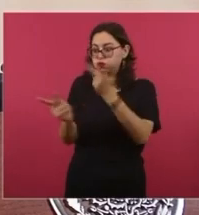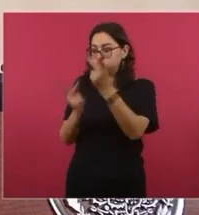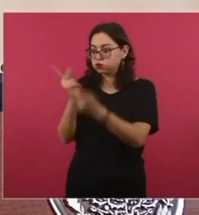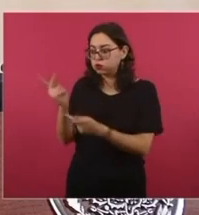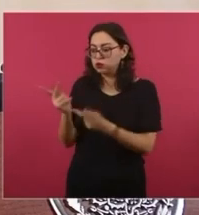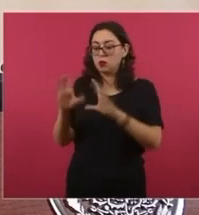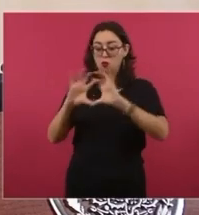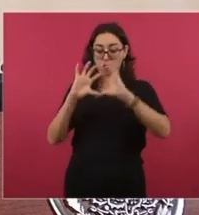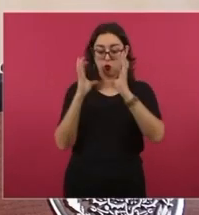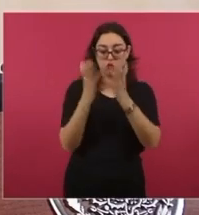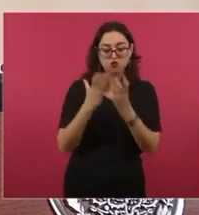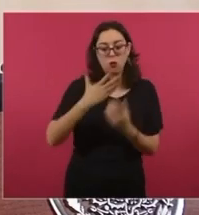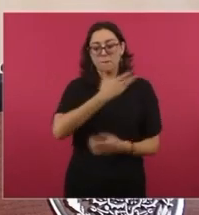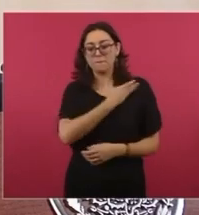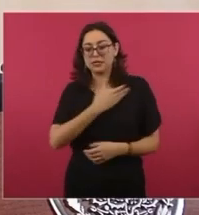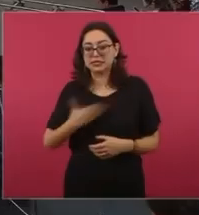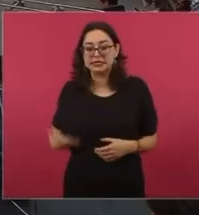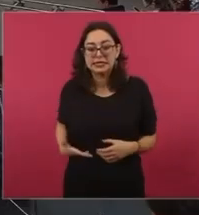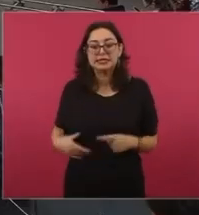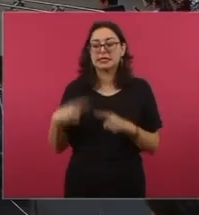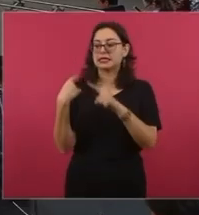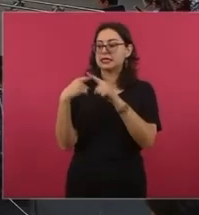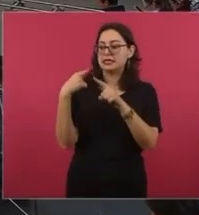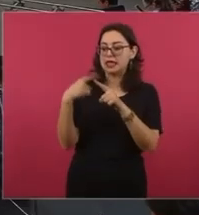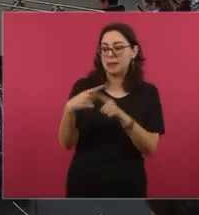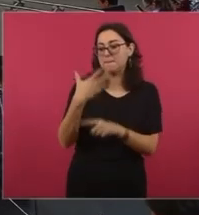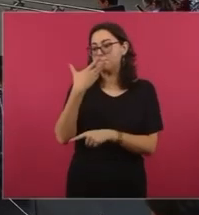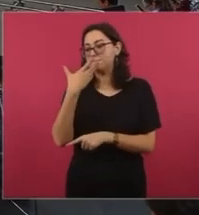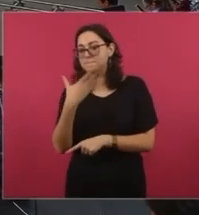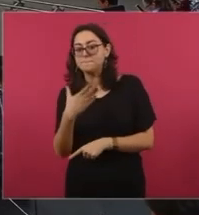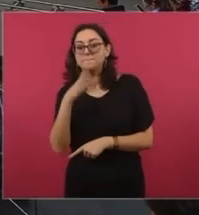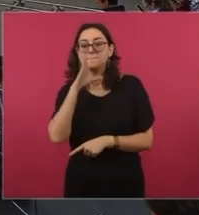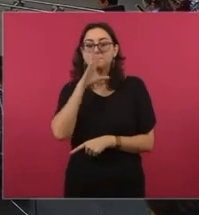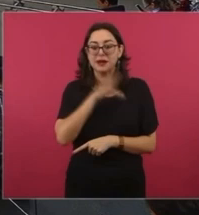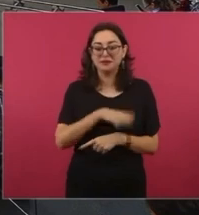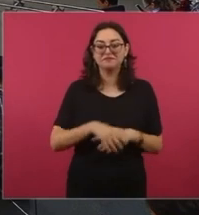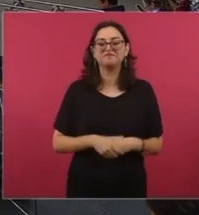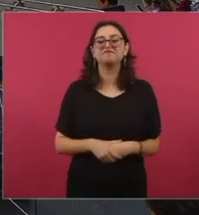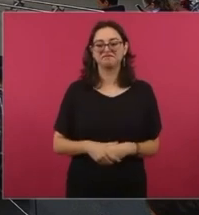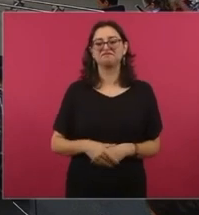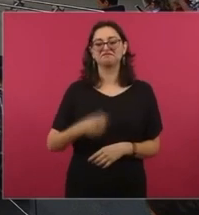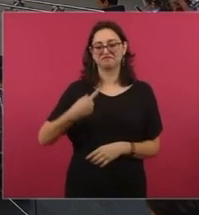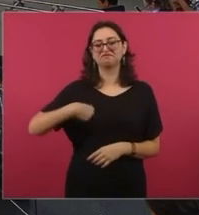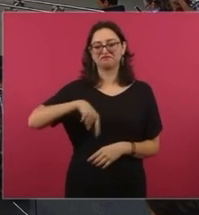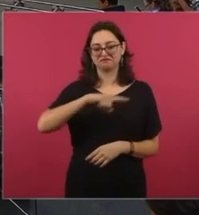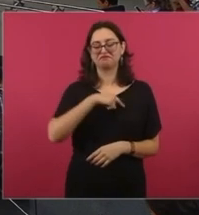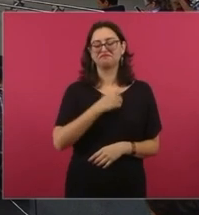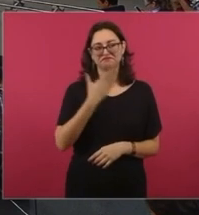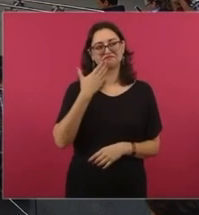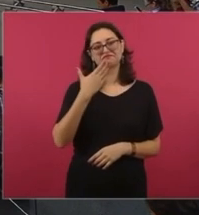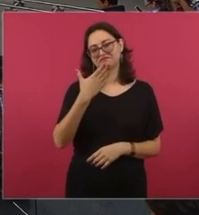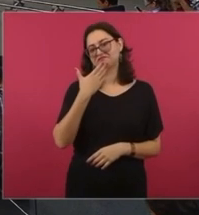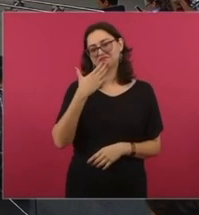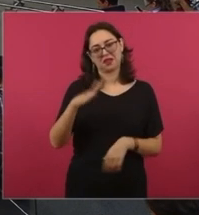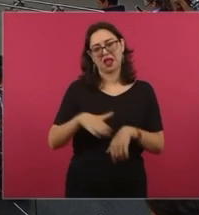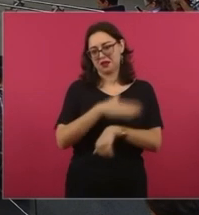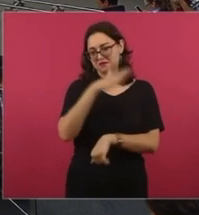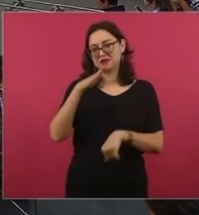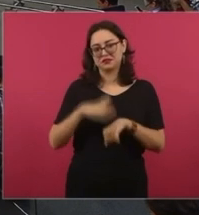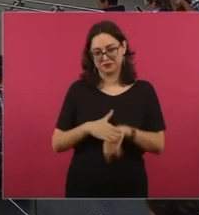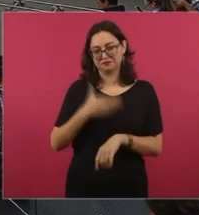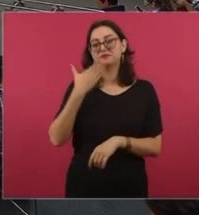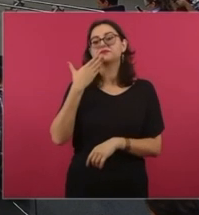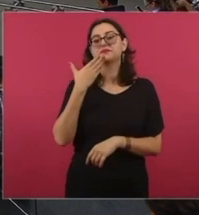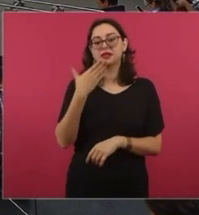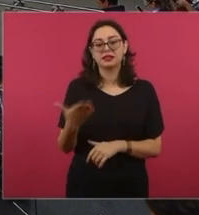ministros del mundo y estamos bien, también para informar a la gente, porque